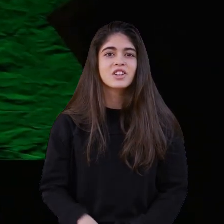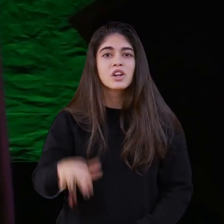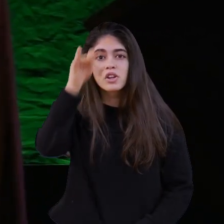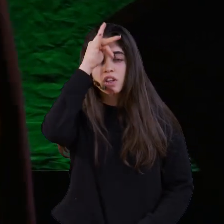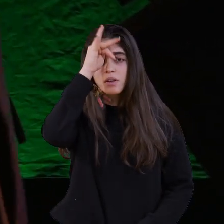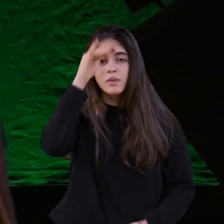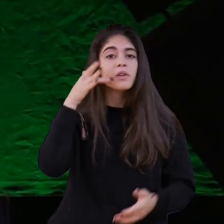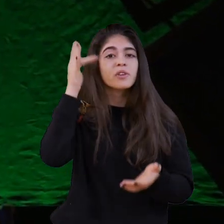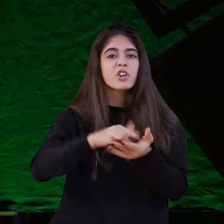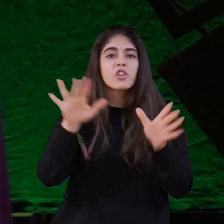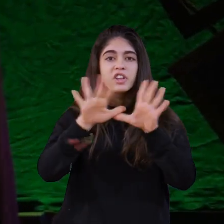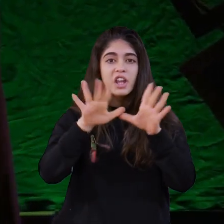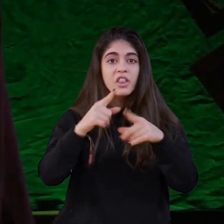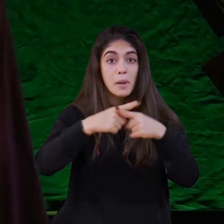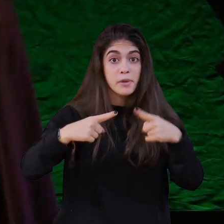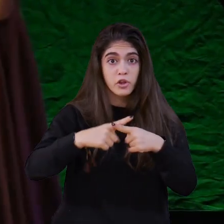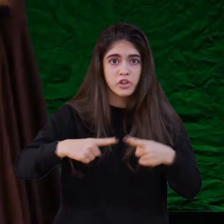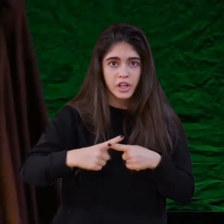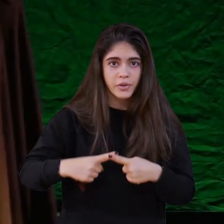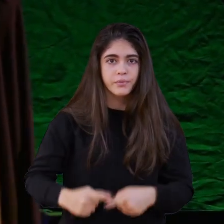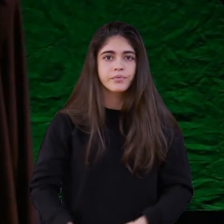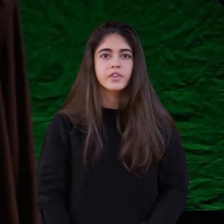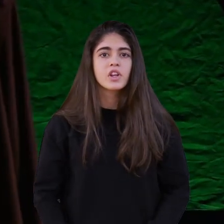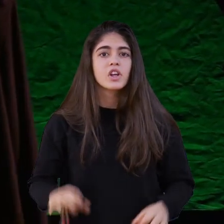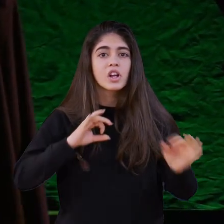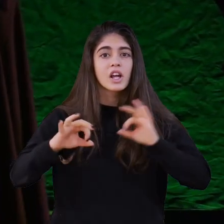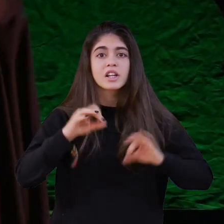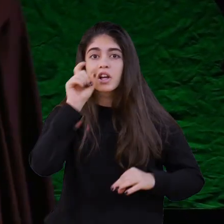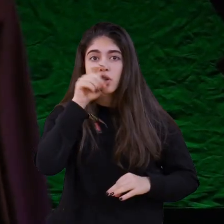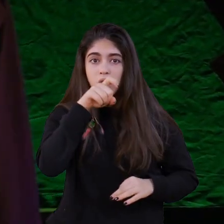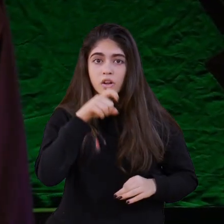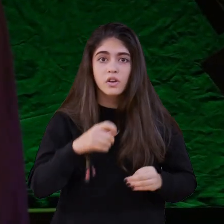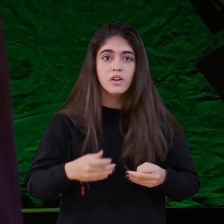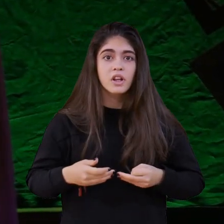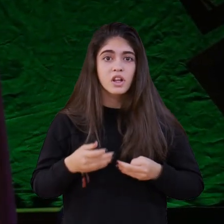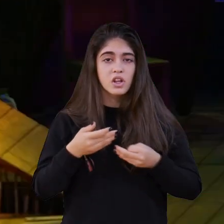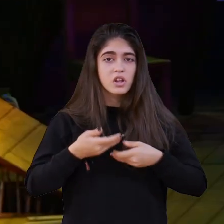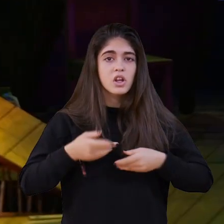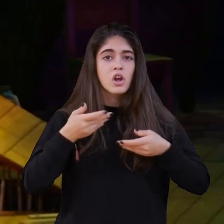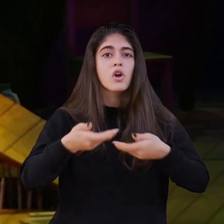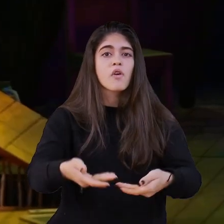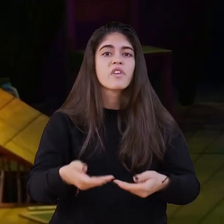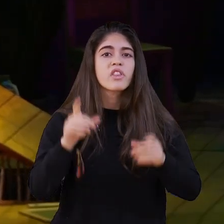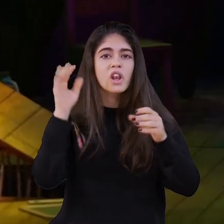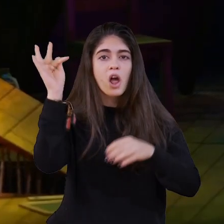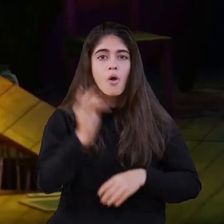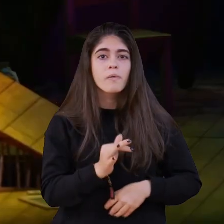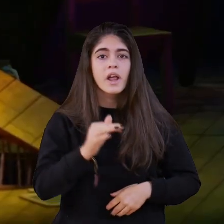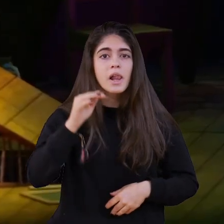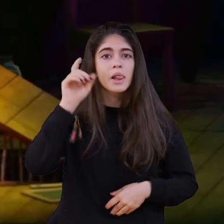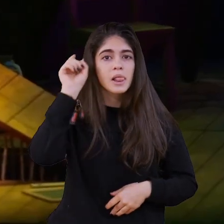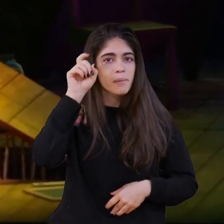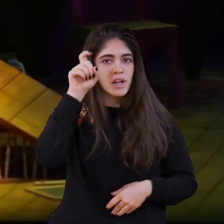Para el domingo día 10, al mediodía, el Teatro Góngora ofrece la obra a la maestra de la compañía Anita Maravillas y Portal